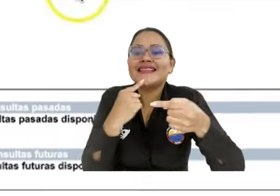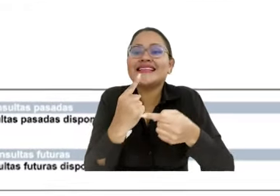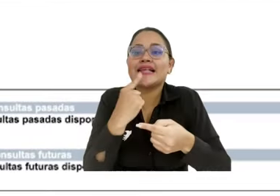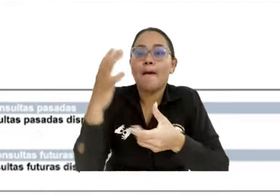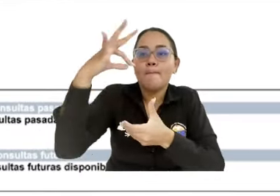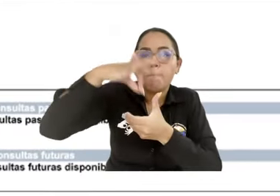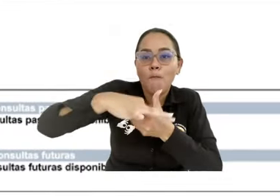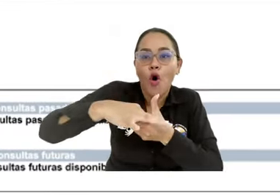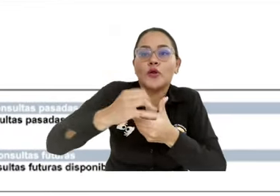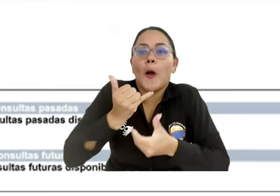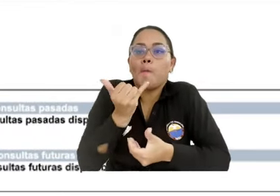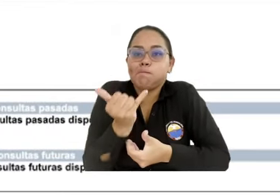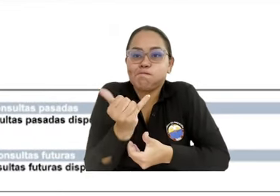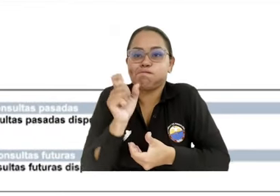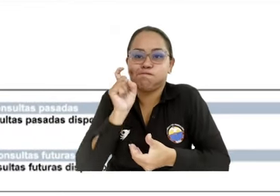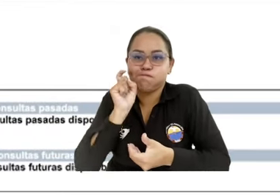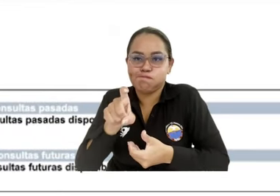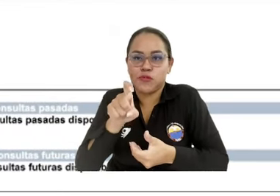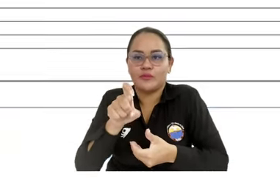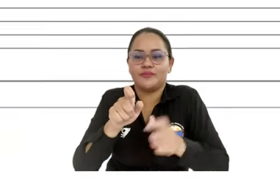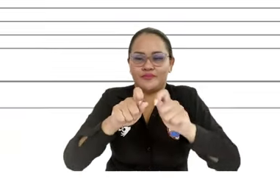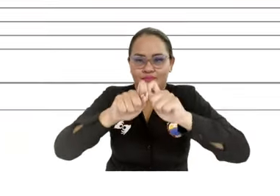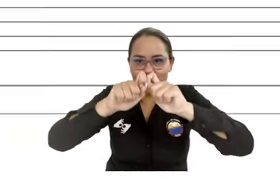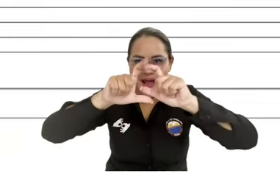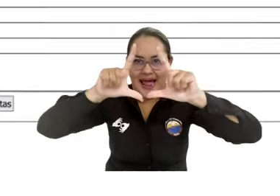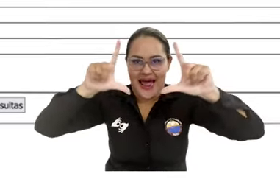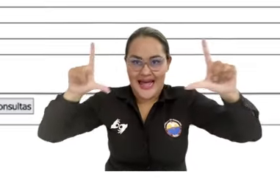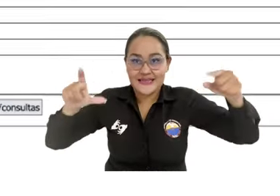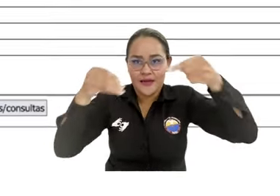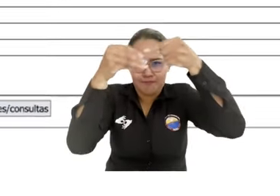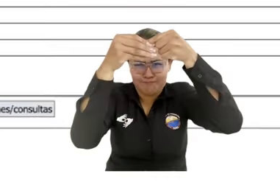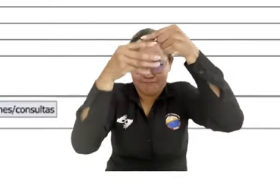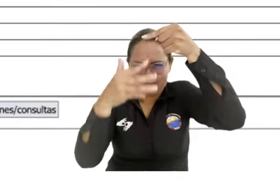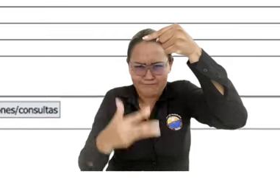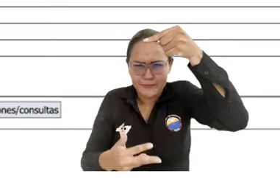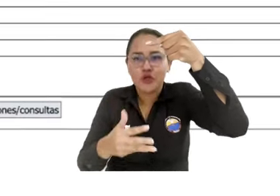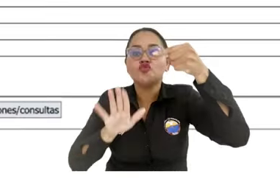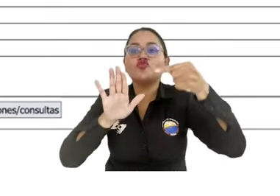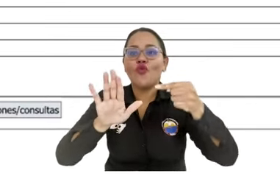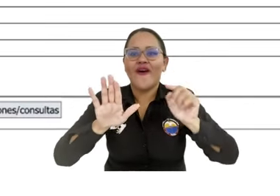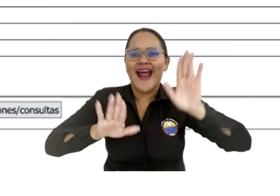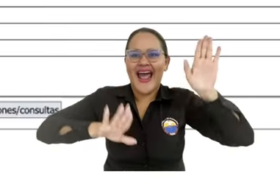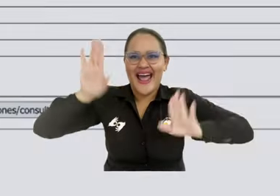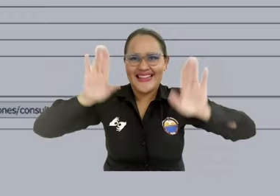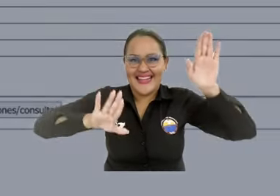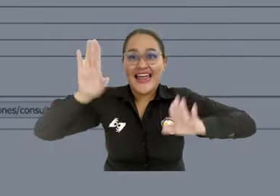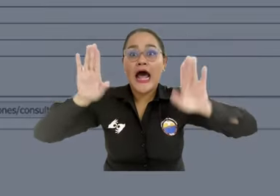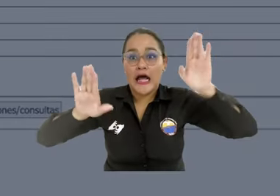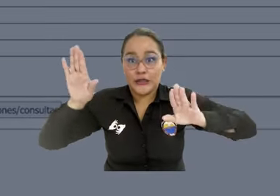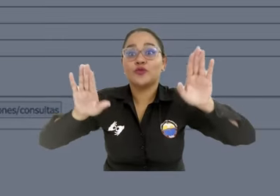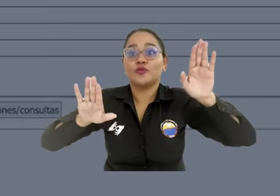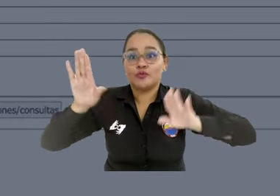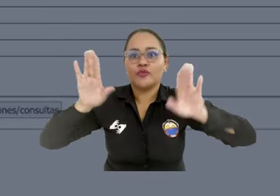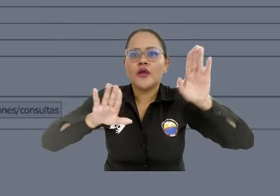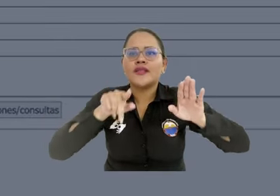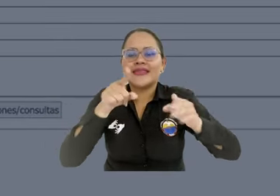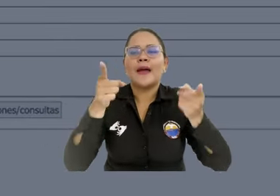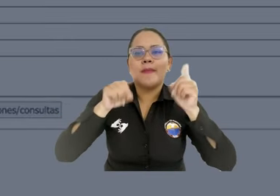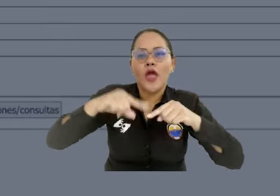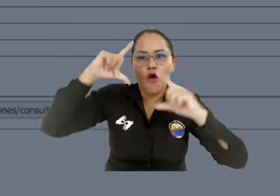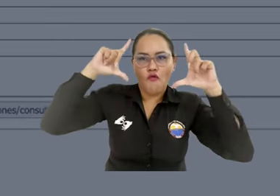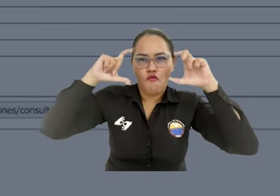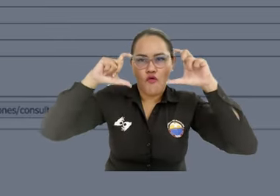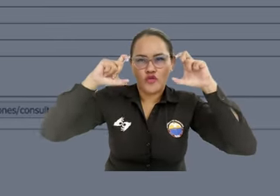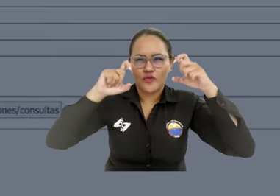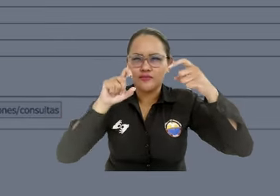en el evento que tiene la opción Vote Aquí Te saldrá el listado de candidatos habilitados para la consulta, el cual tendrá la foto y el